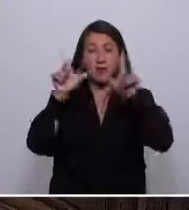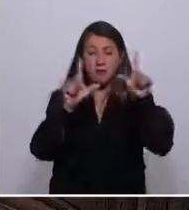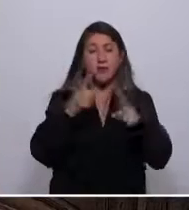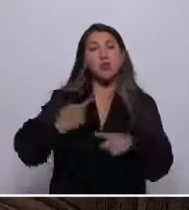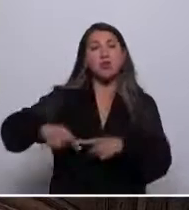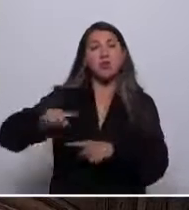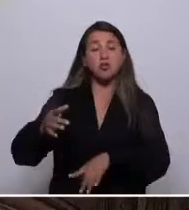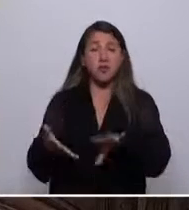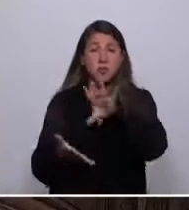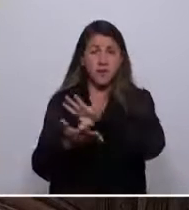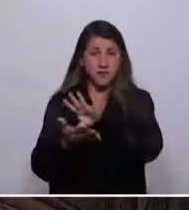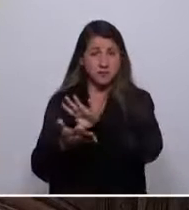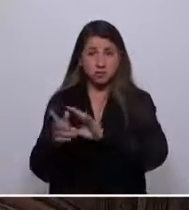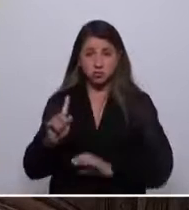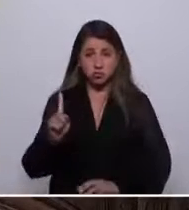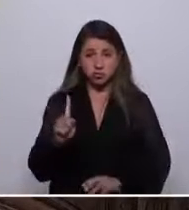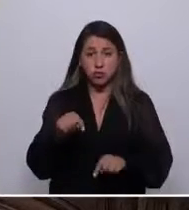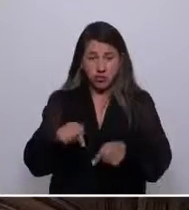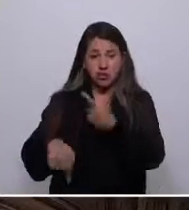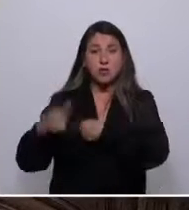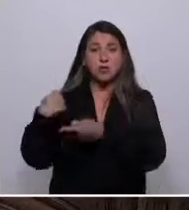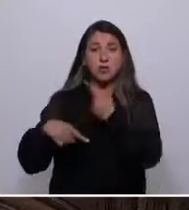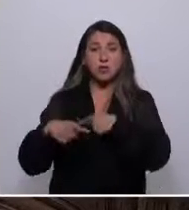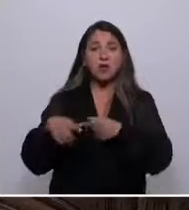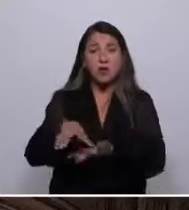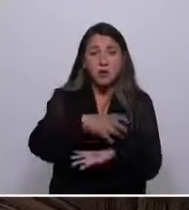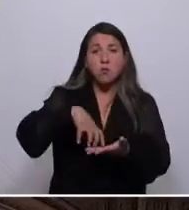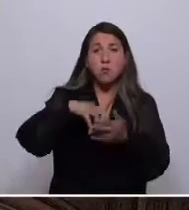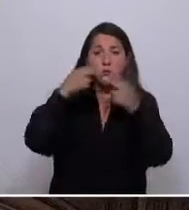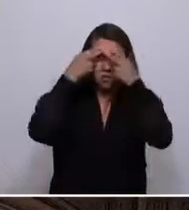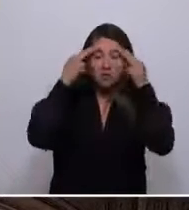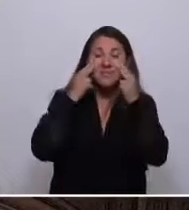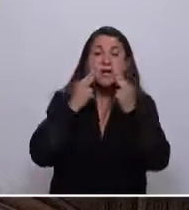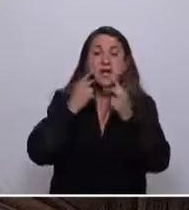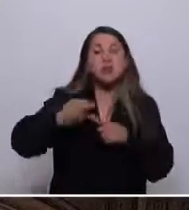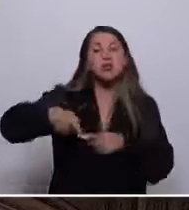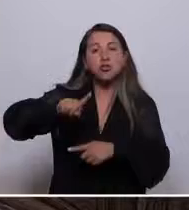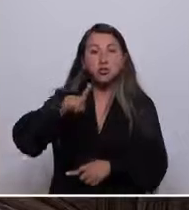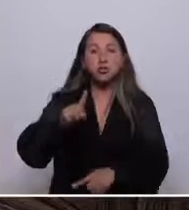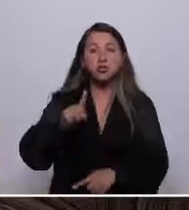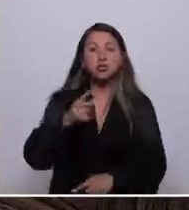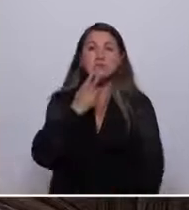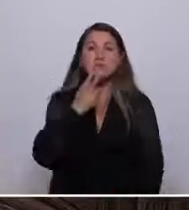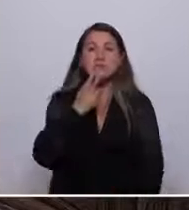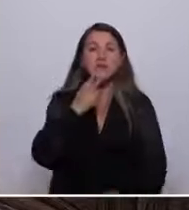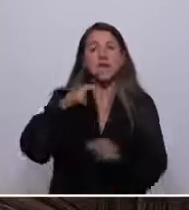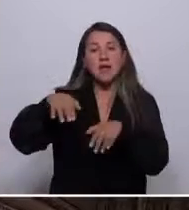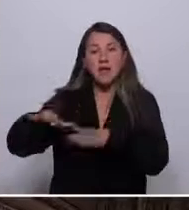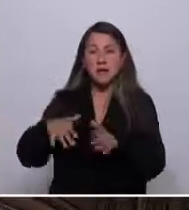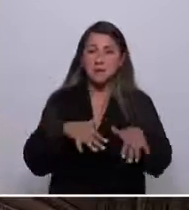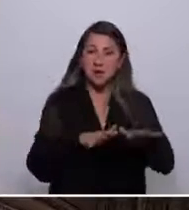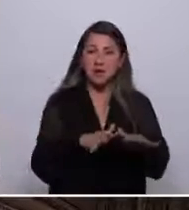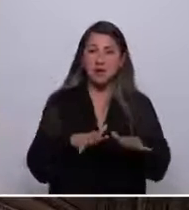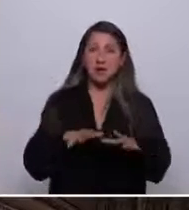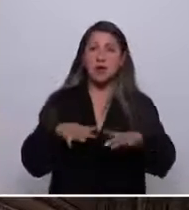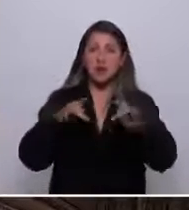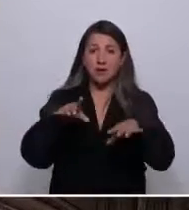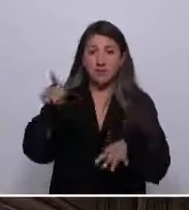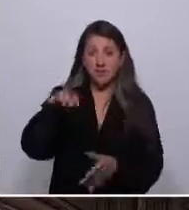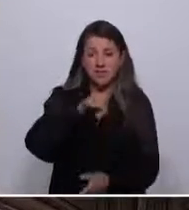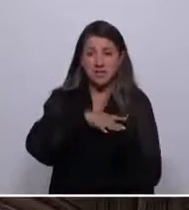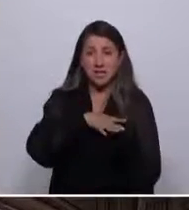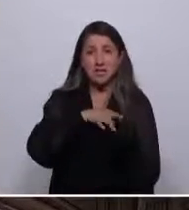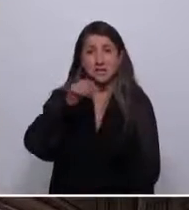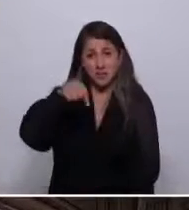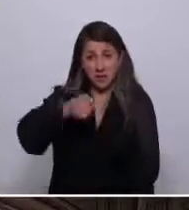otro continente o en otro país. Esta es la historia del pueblo yagán y demás pueblos que habitan las tierras y mares australes de Chile. Por eso en este